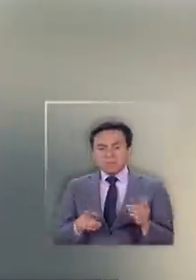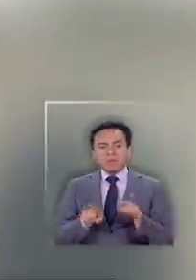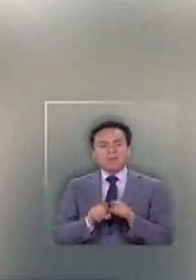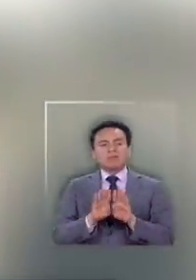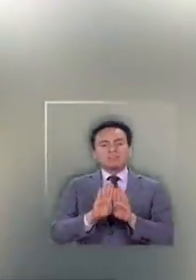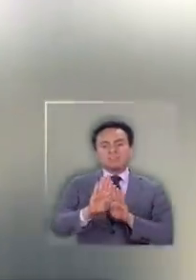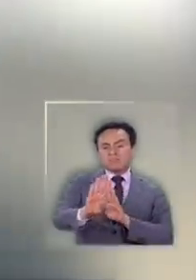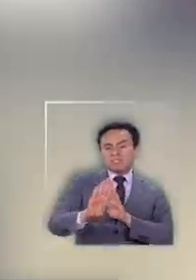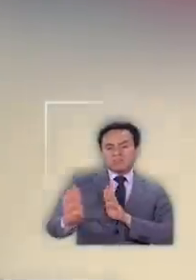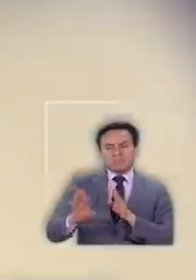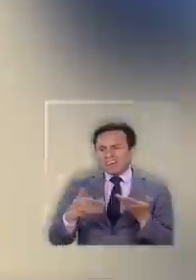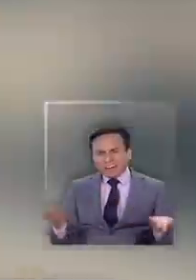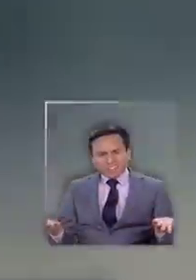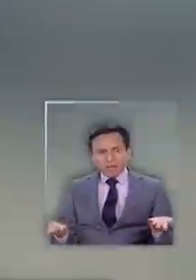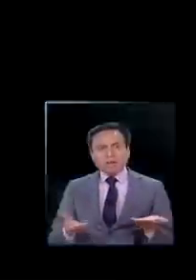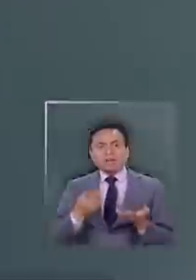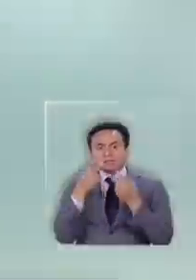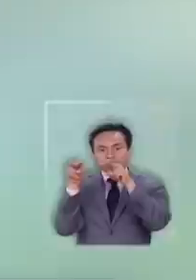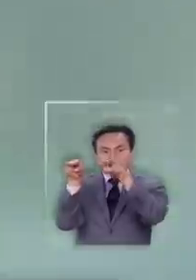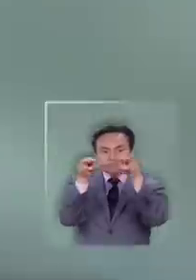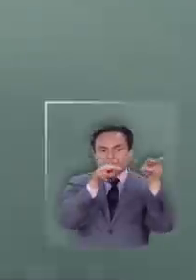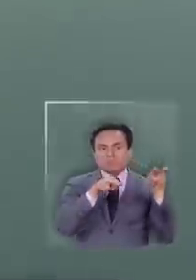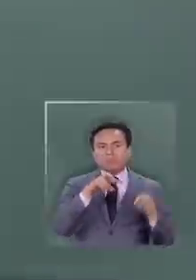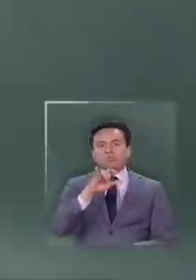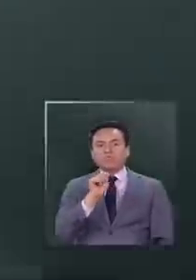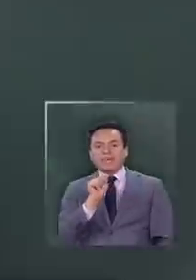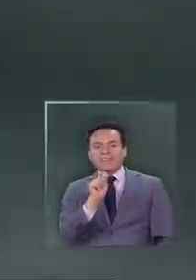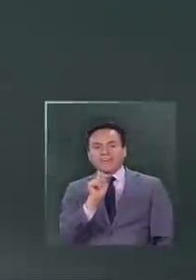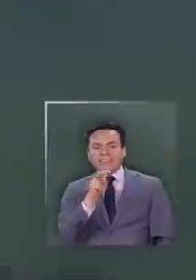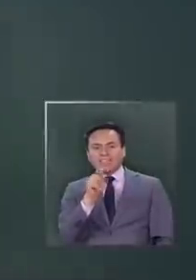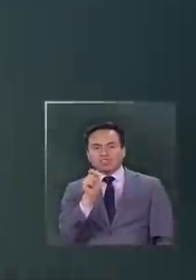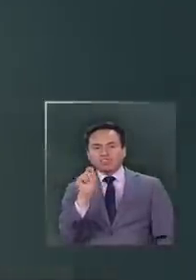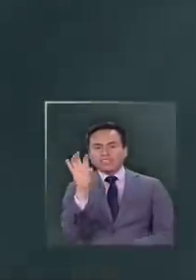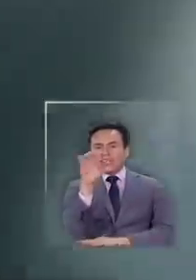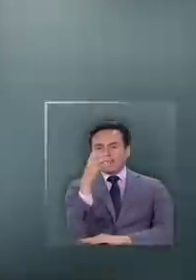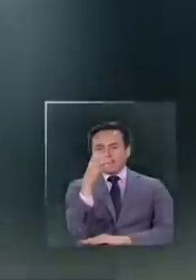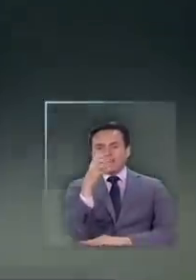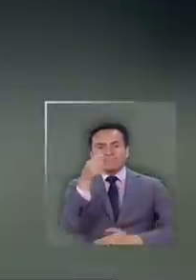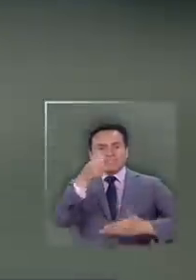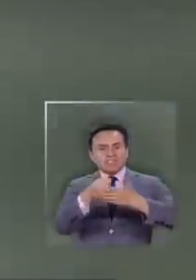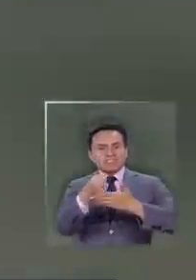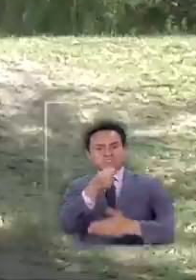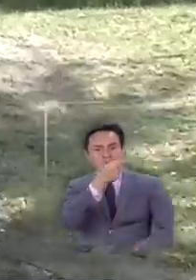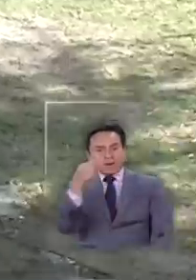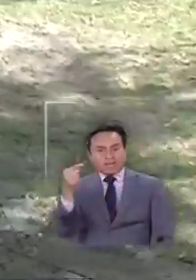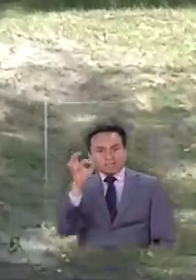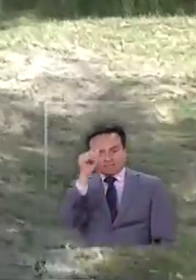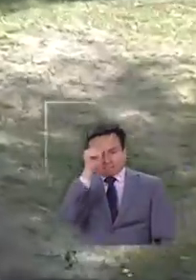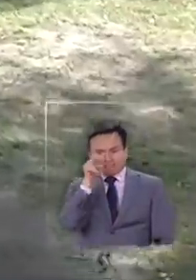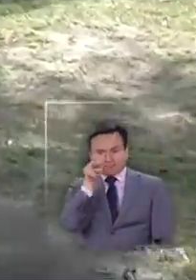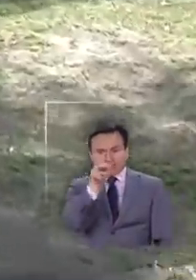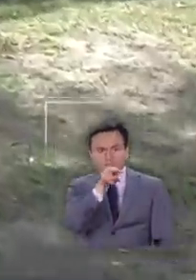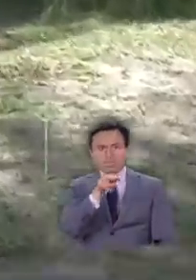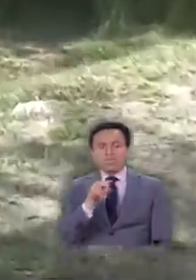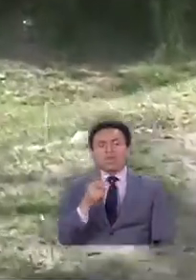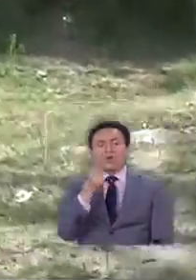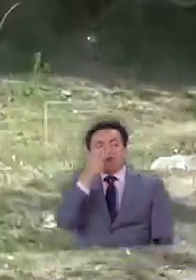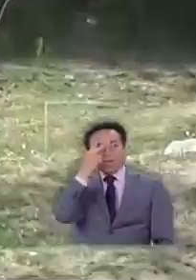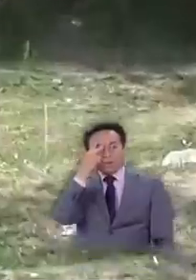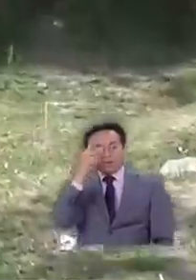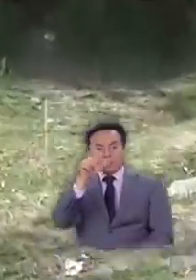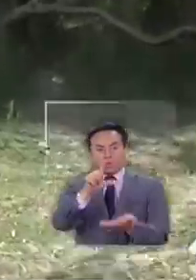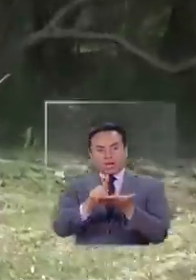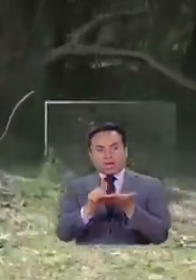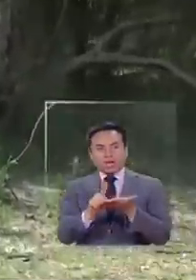distanciamiento social. Así estaba Puntateatinos de La Serena este fin de semana. En Coquimbo el